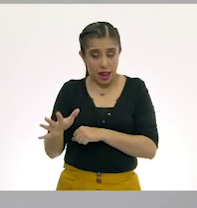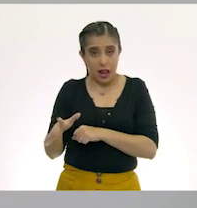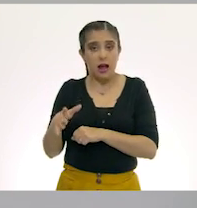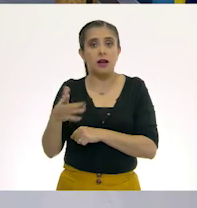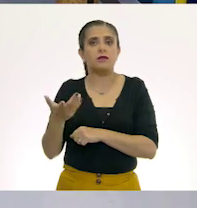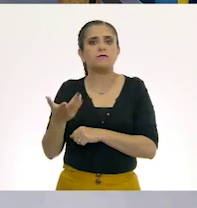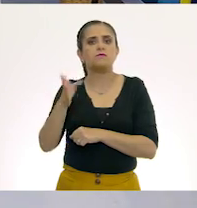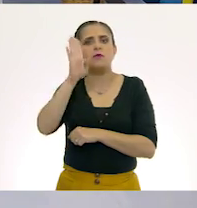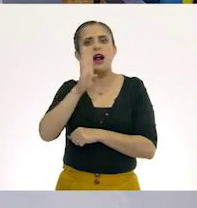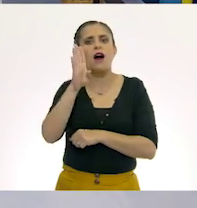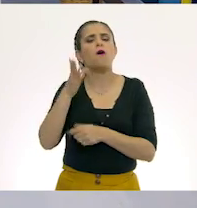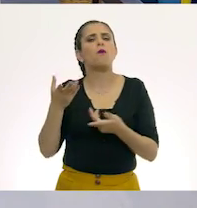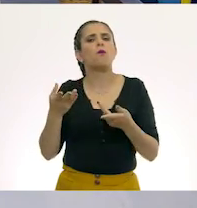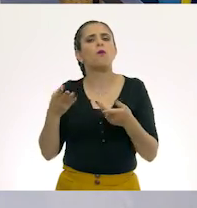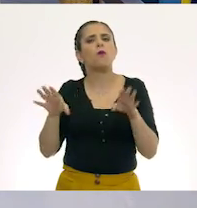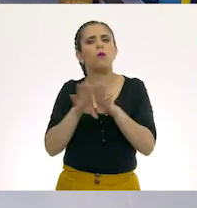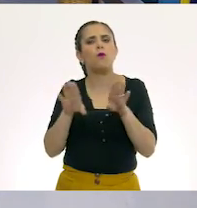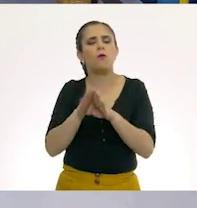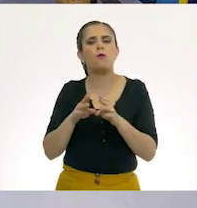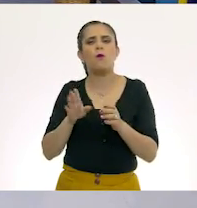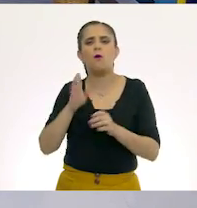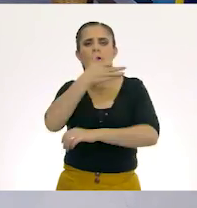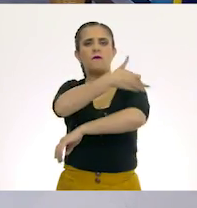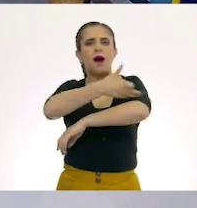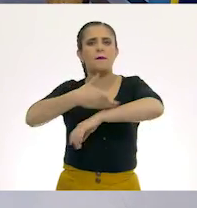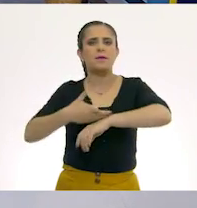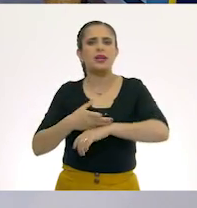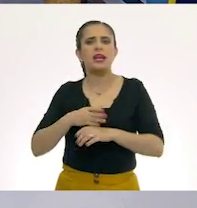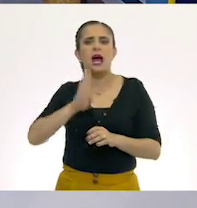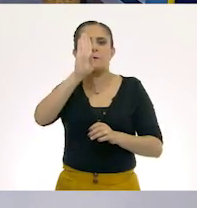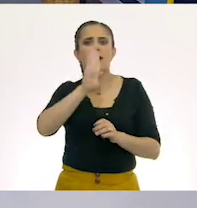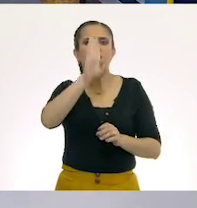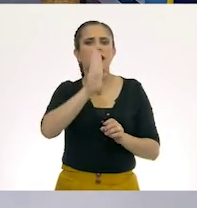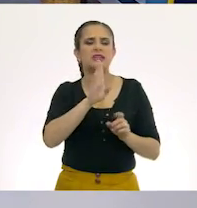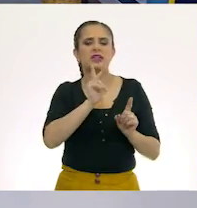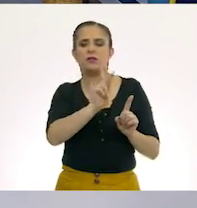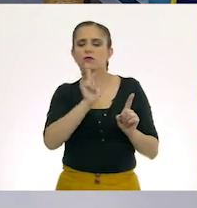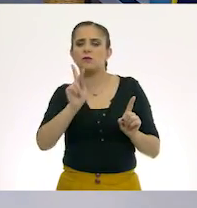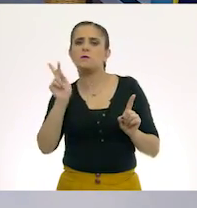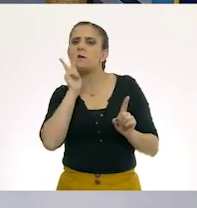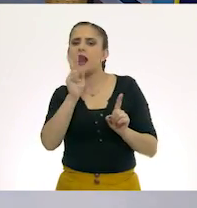estén como, que sean de la familia de clavo. Me parece. ¿Cuál es te ocurre?